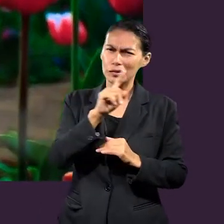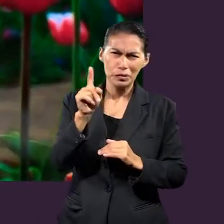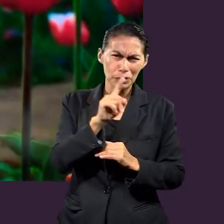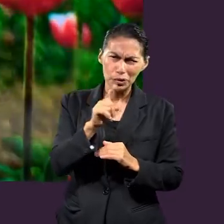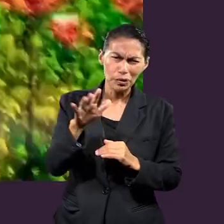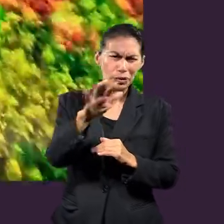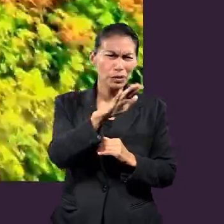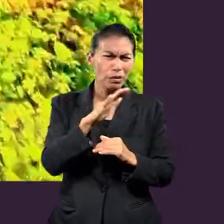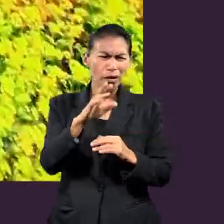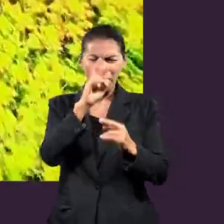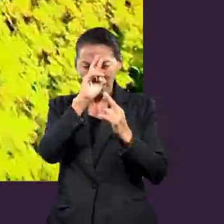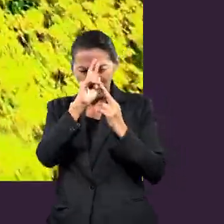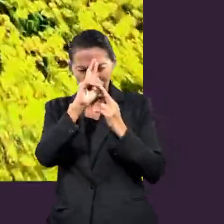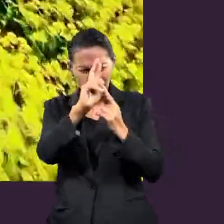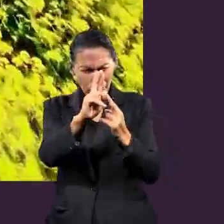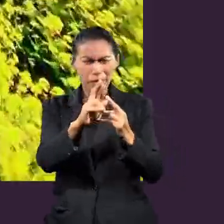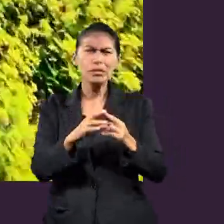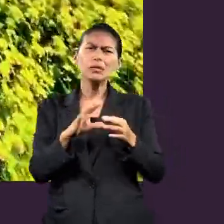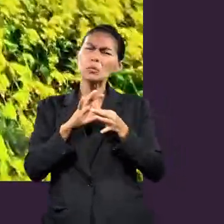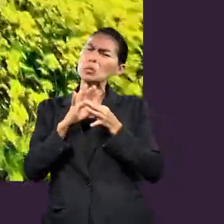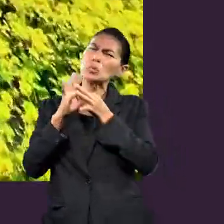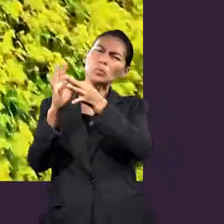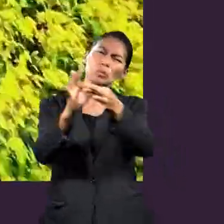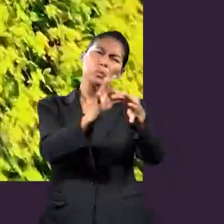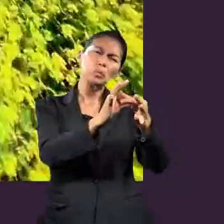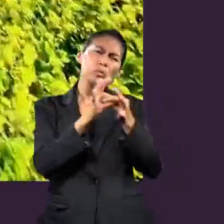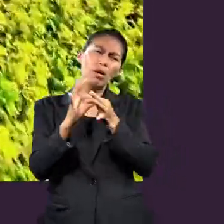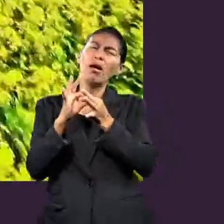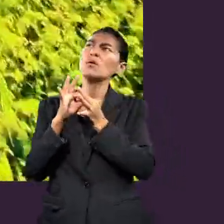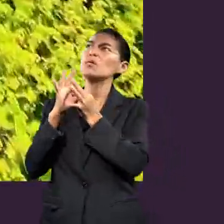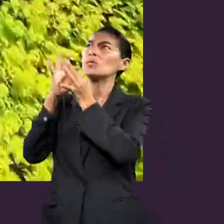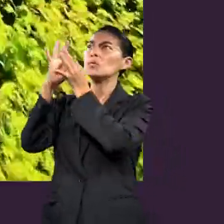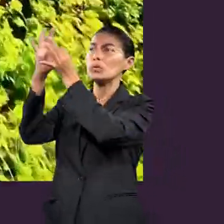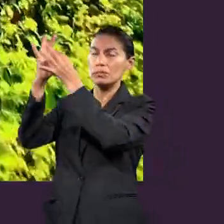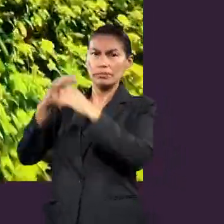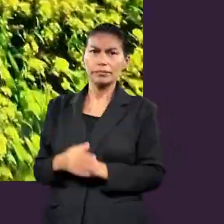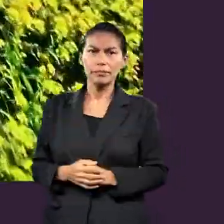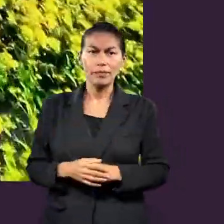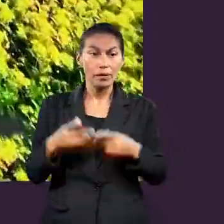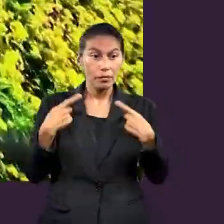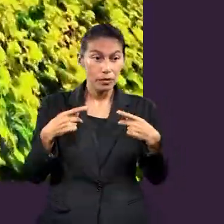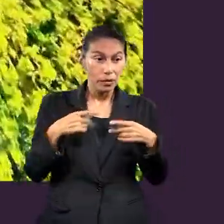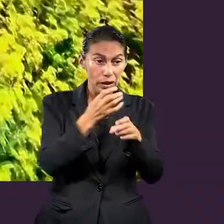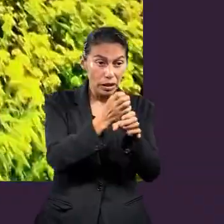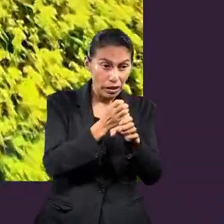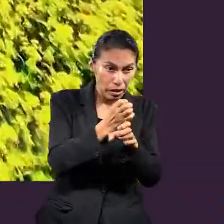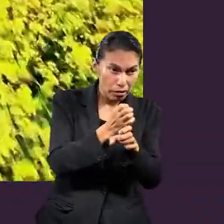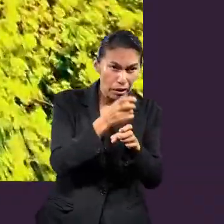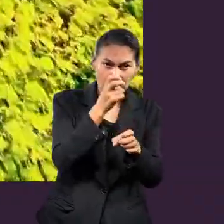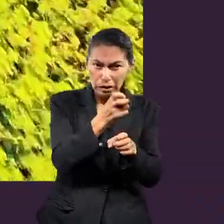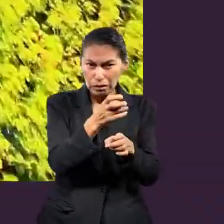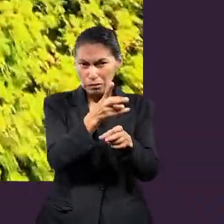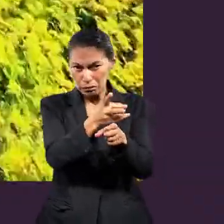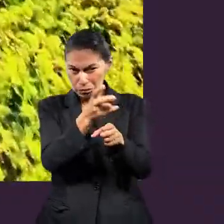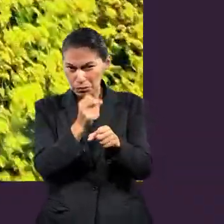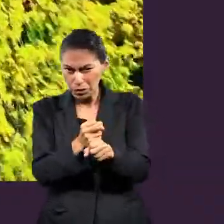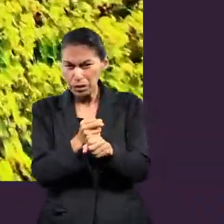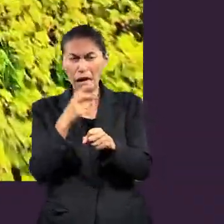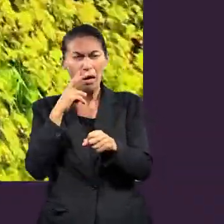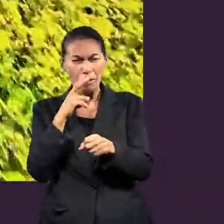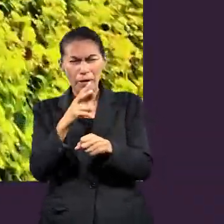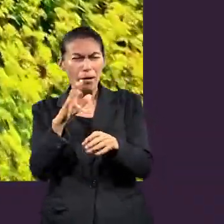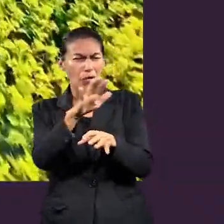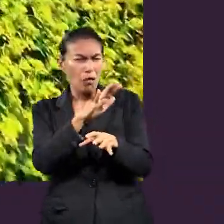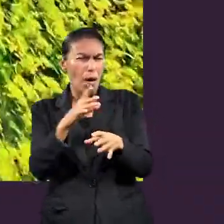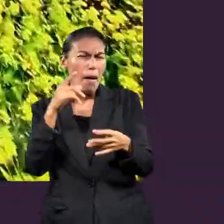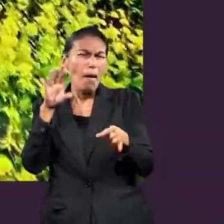de tal manera que la relación sea de respeto, de fraternidad en Cristo Jesús. Invita a los esclavos a